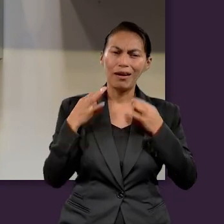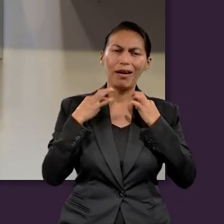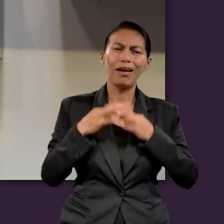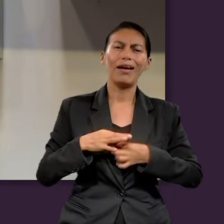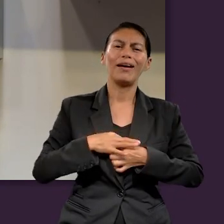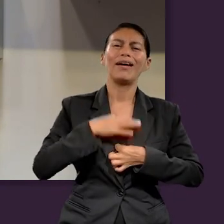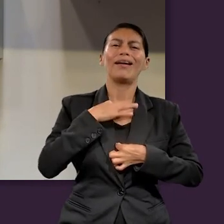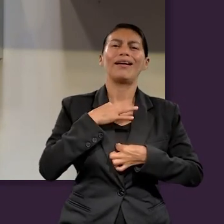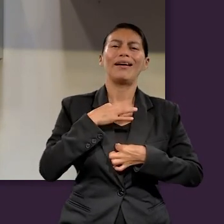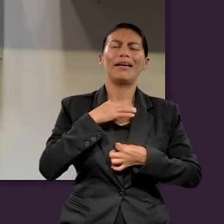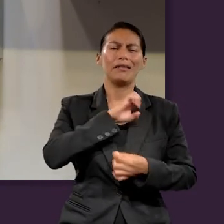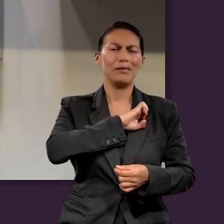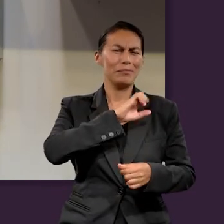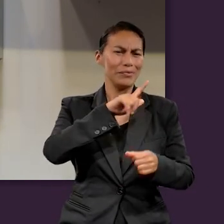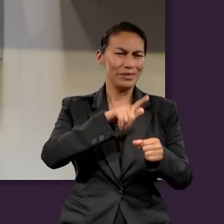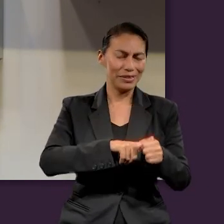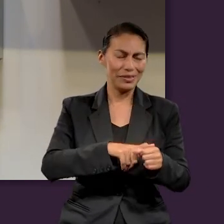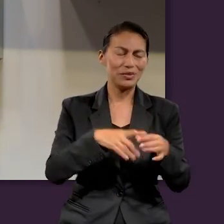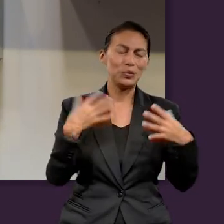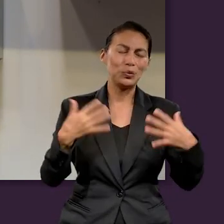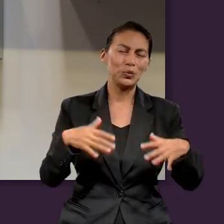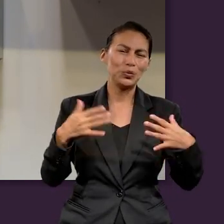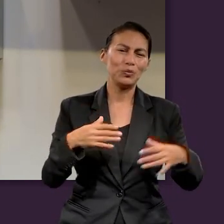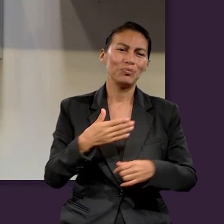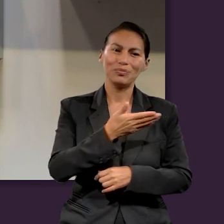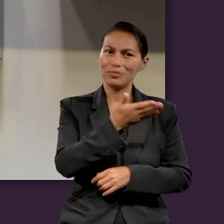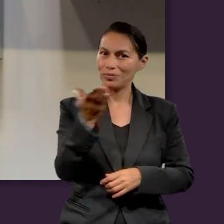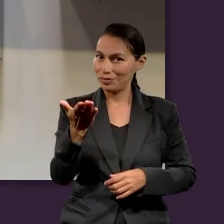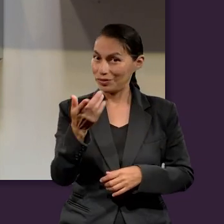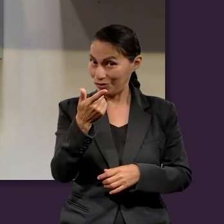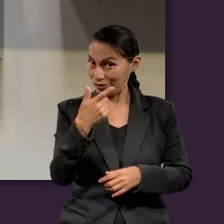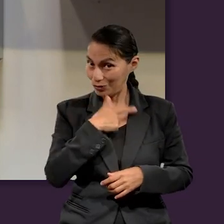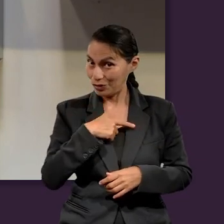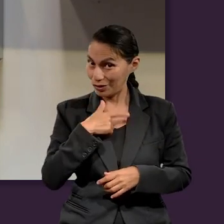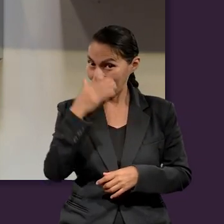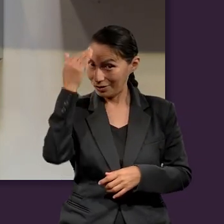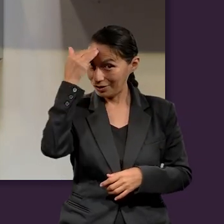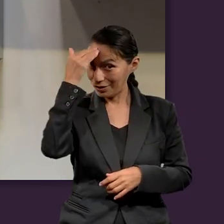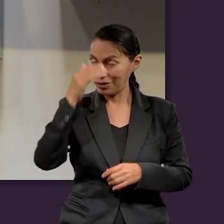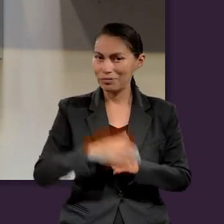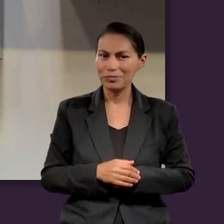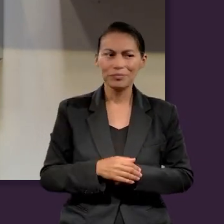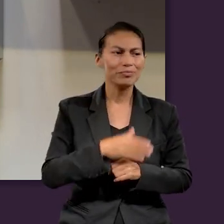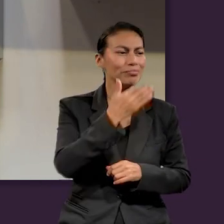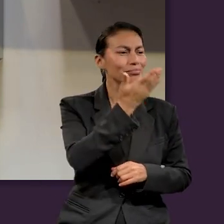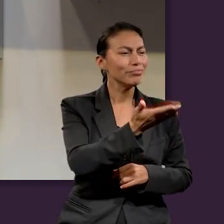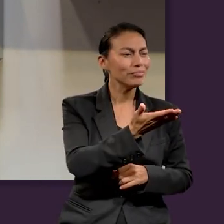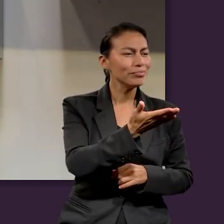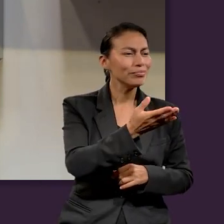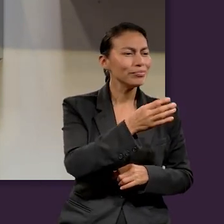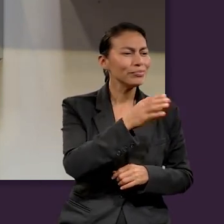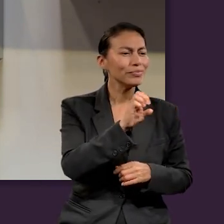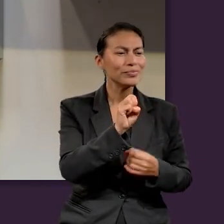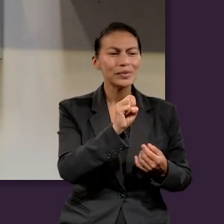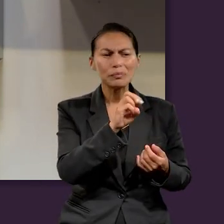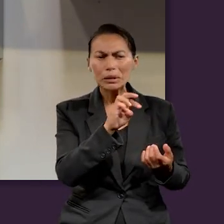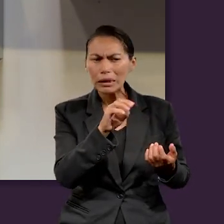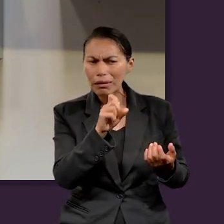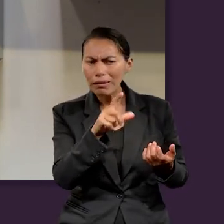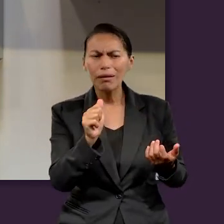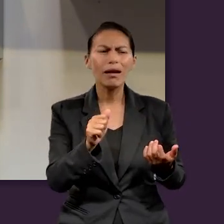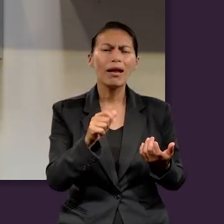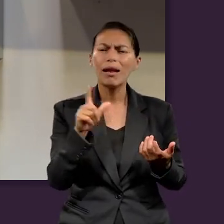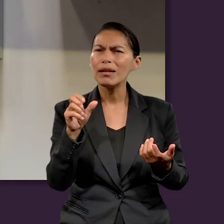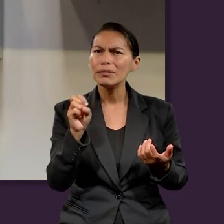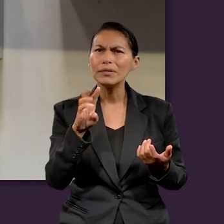un distintivo muy especial que les gustaría a ustedes conocer. Esmeralda y Lisbeth.